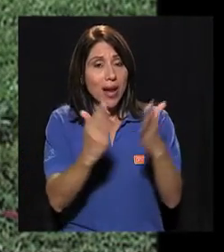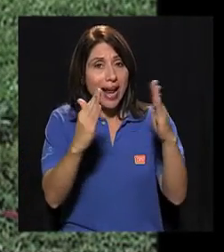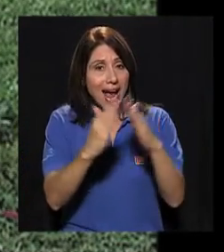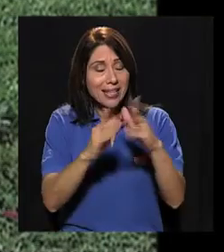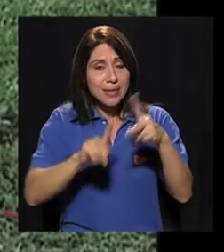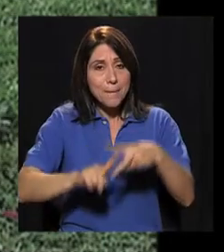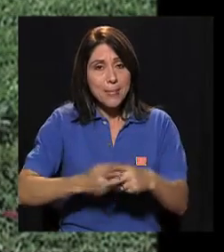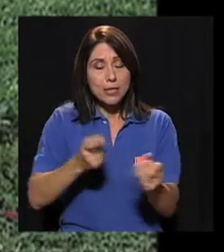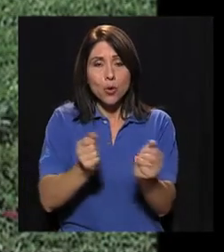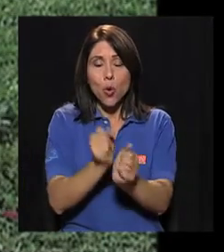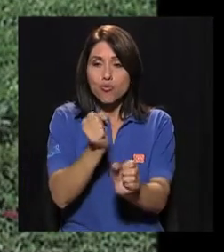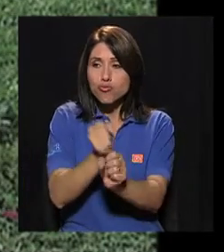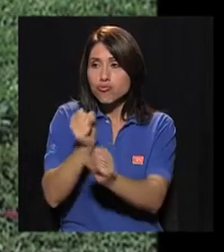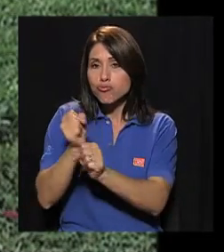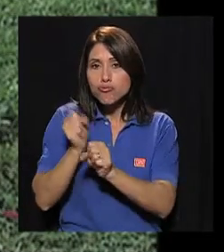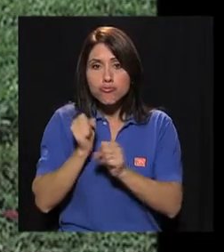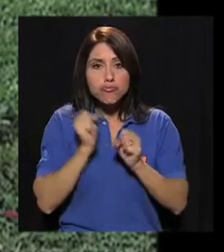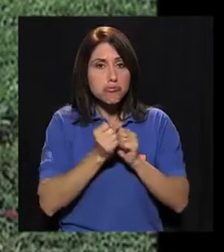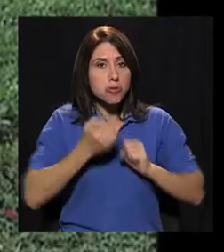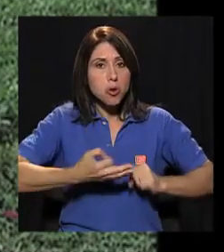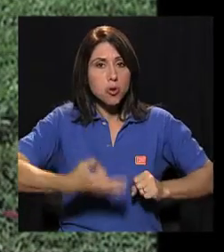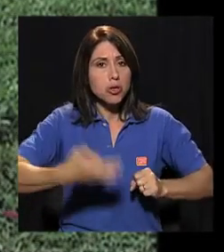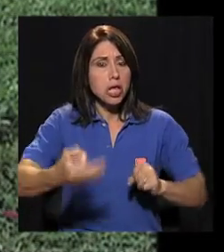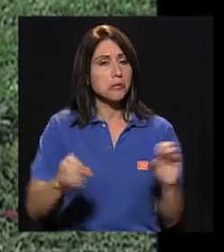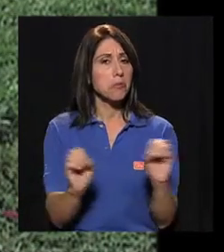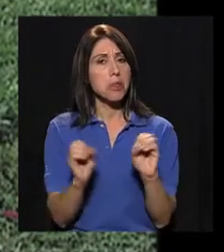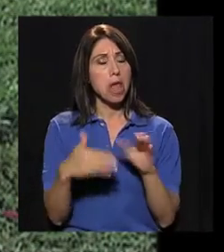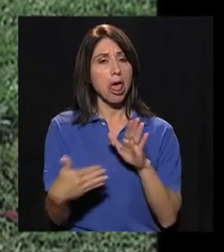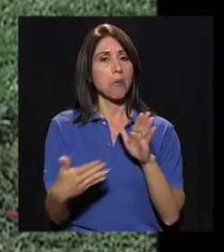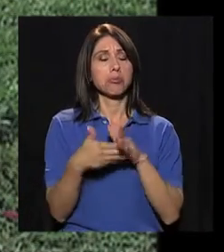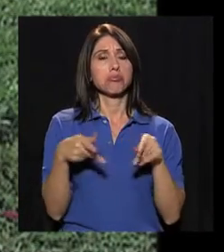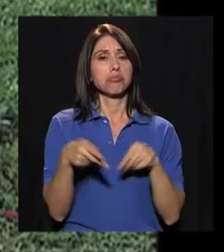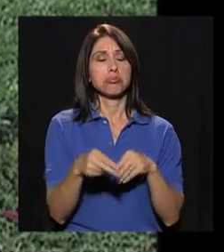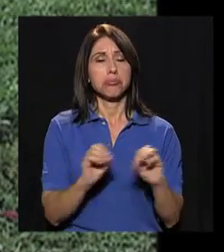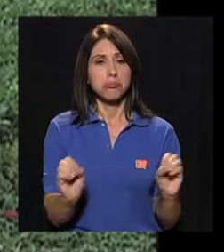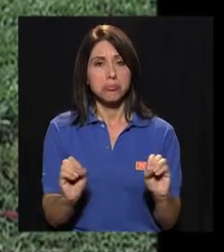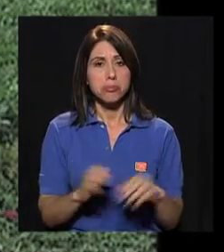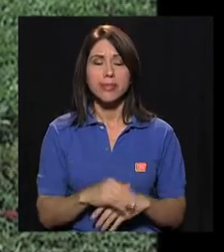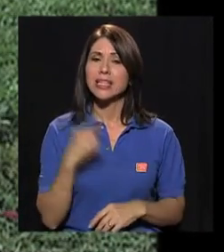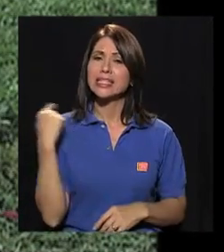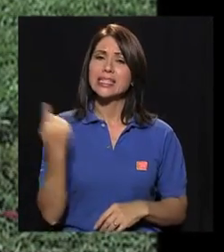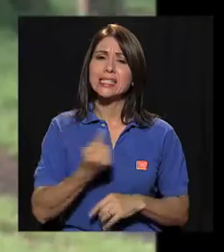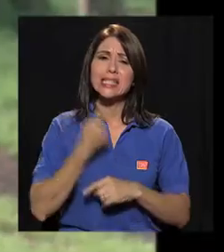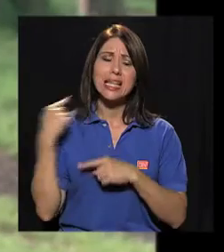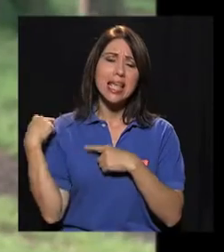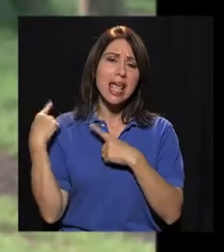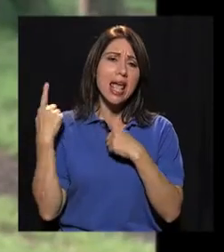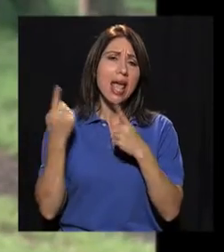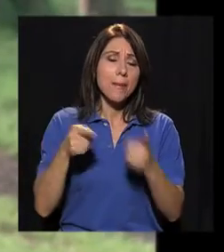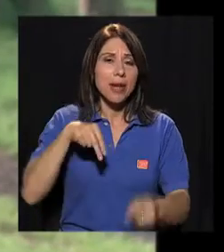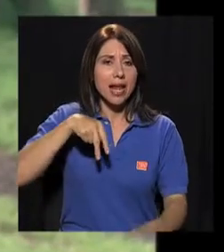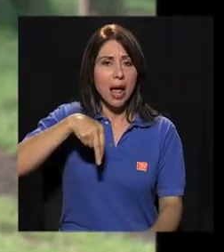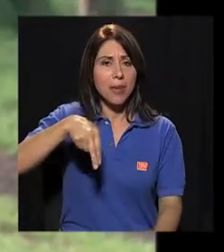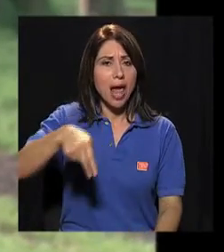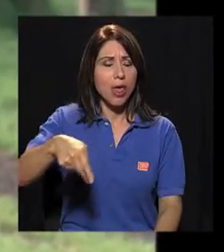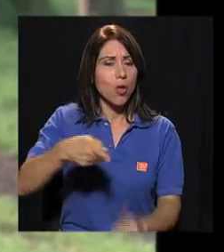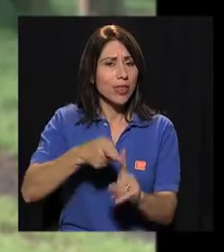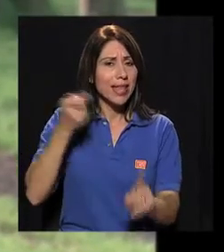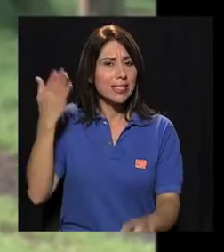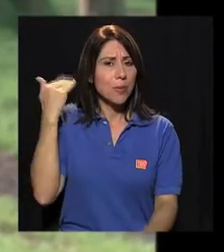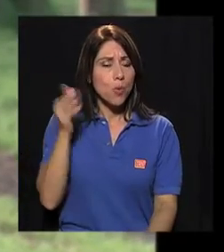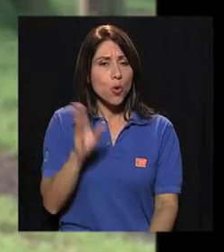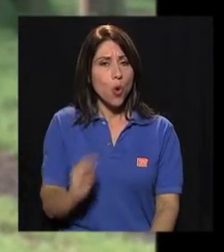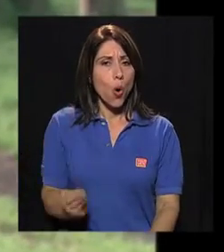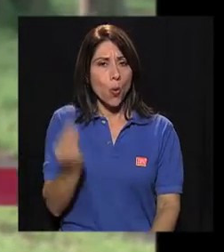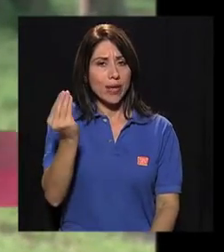Cuando ya llego de mi casa ya empiezo con mis labores cotidianas, no me interfiere para nada. Siempre he caminado,